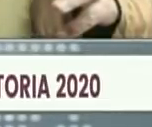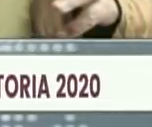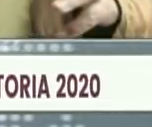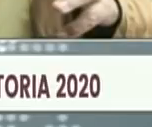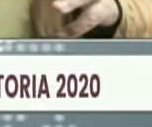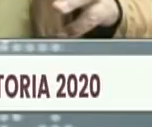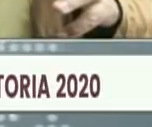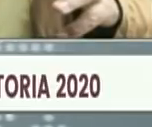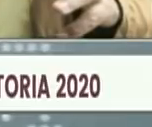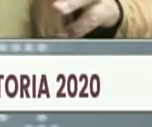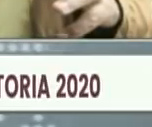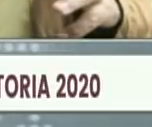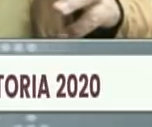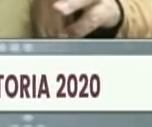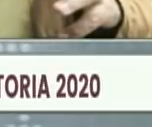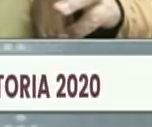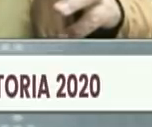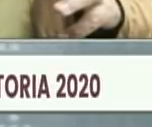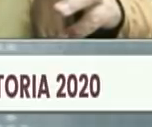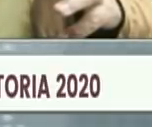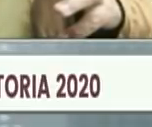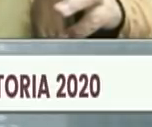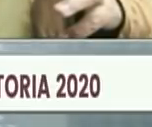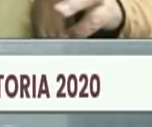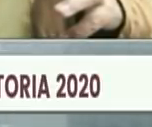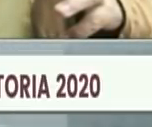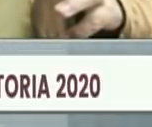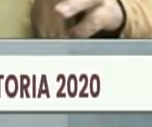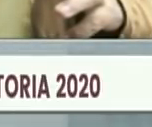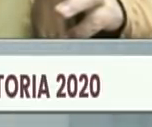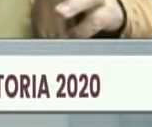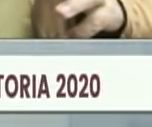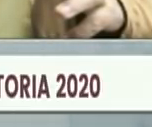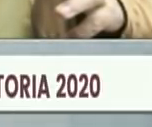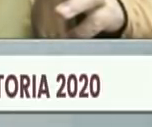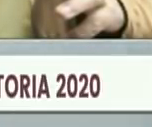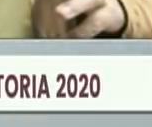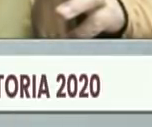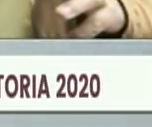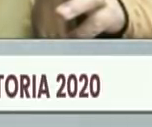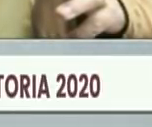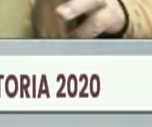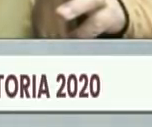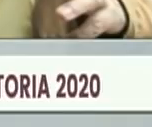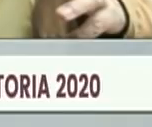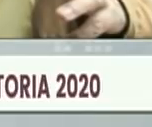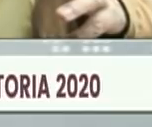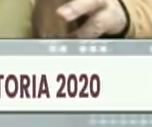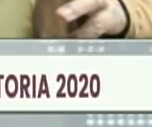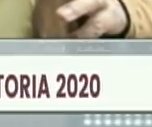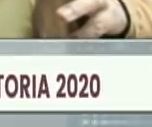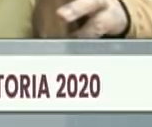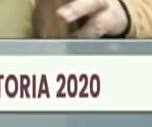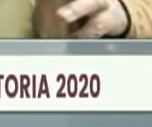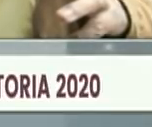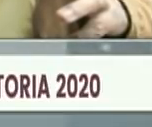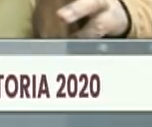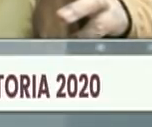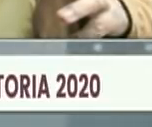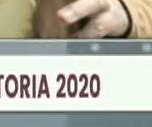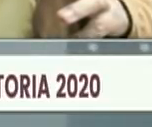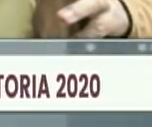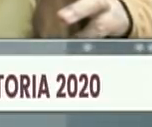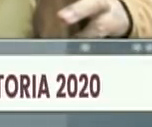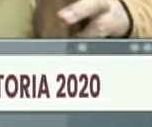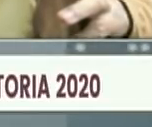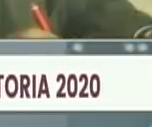discurso de angostura entre 1819 2019 2020 Bolívar y el poder moral proyecto para una